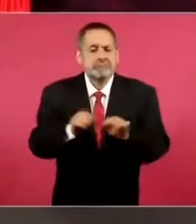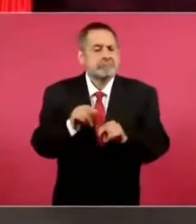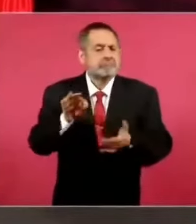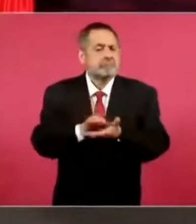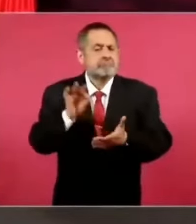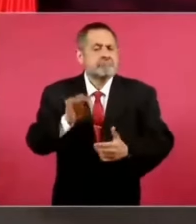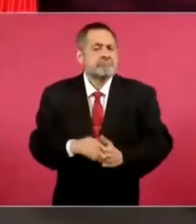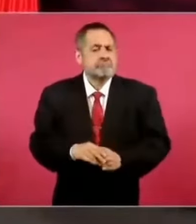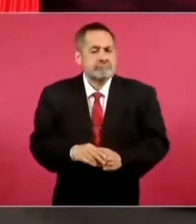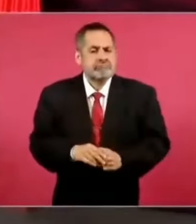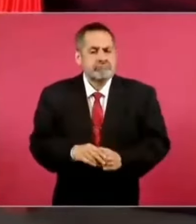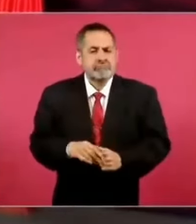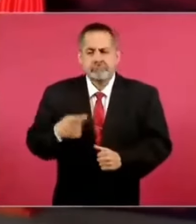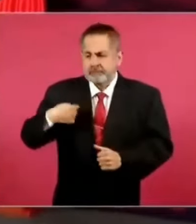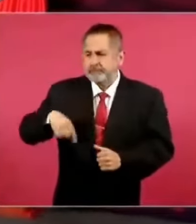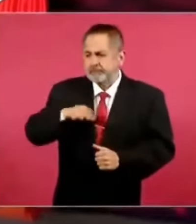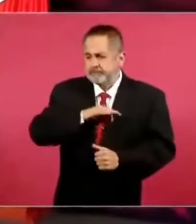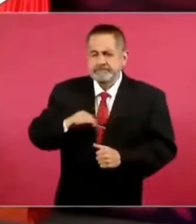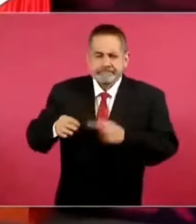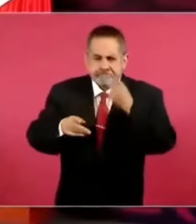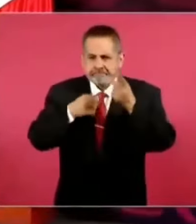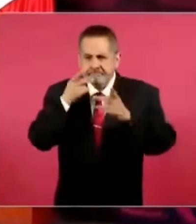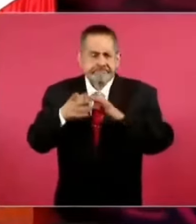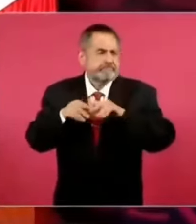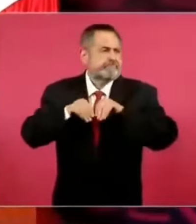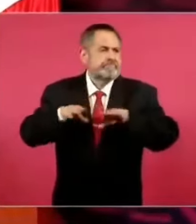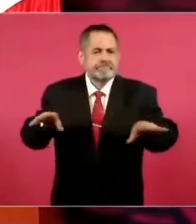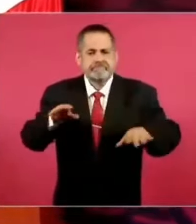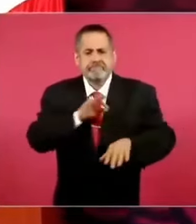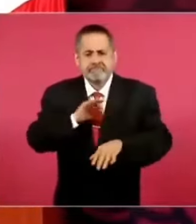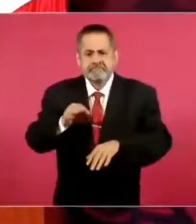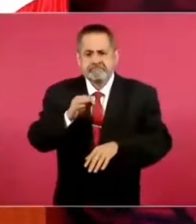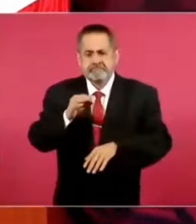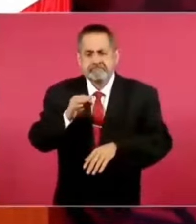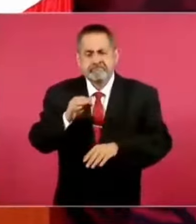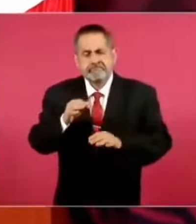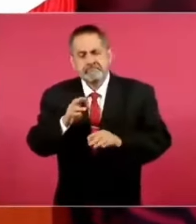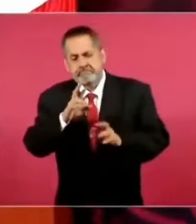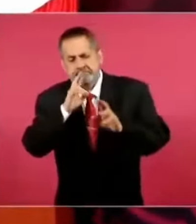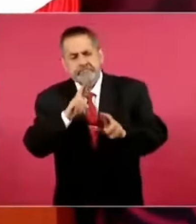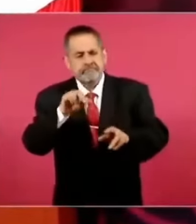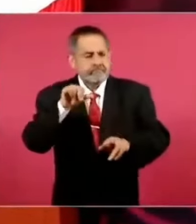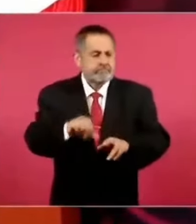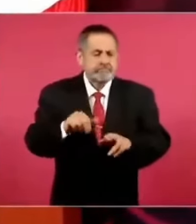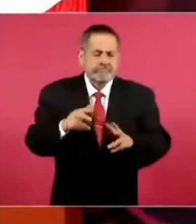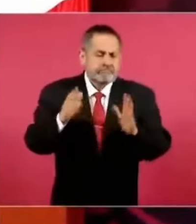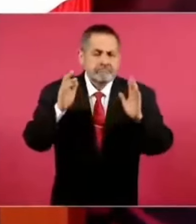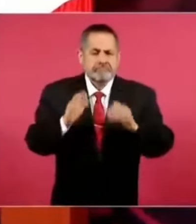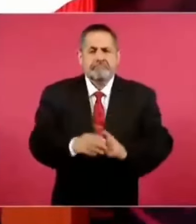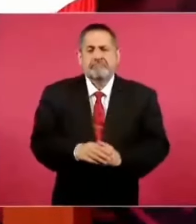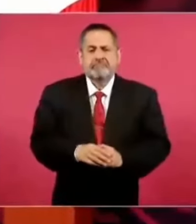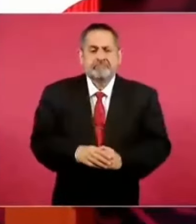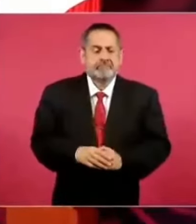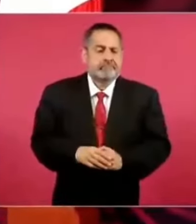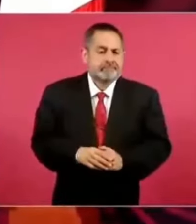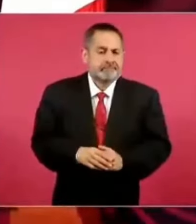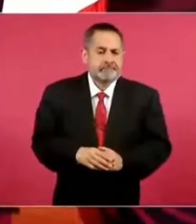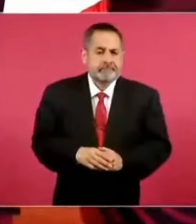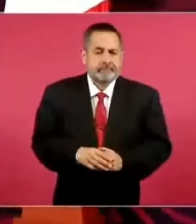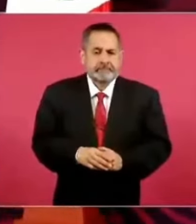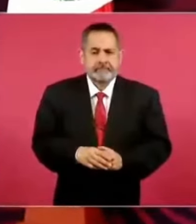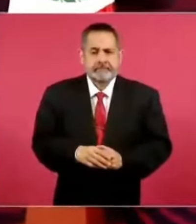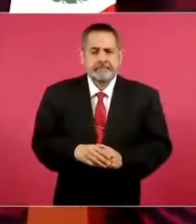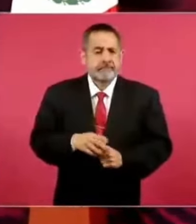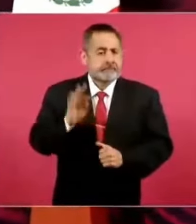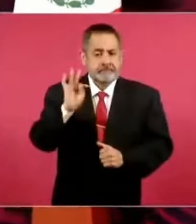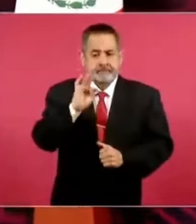Tenemos capacidad para responder si se trata de cuestiones